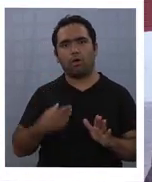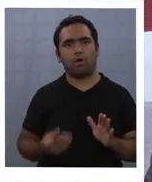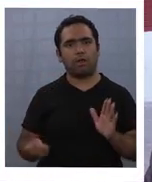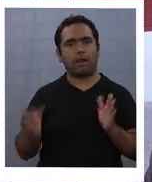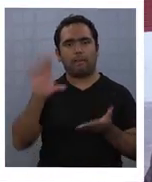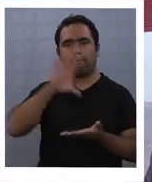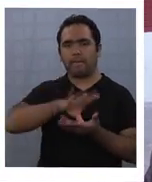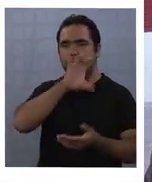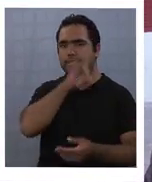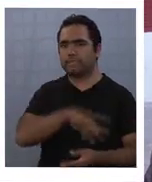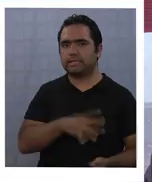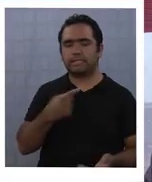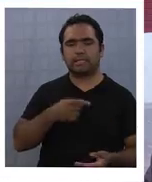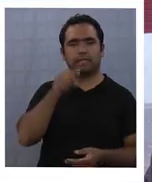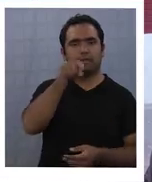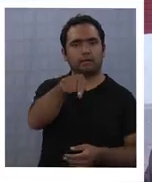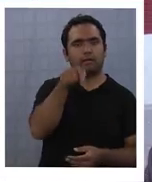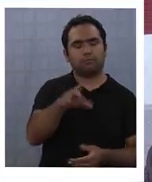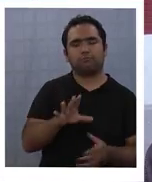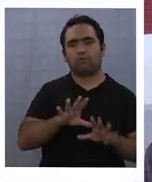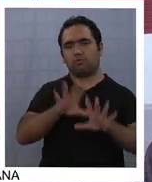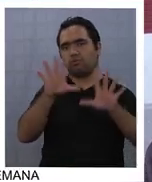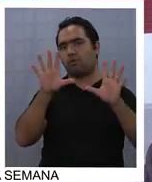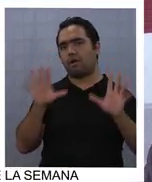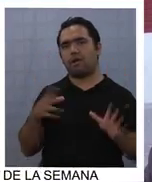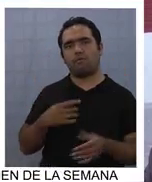es realmente un tremendo resultado.